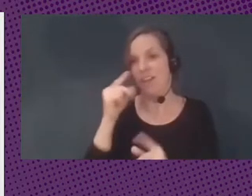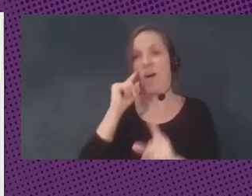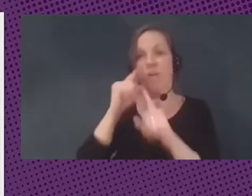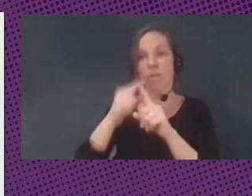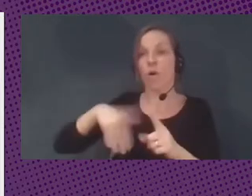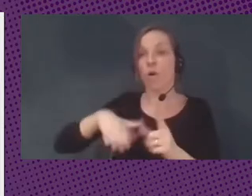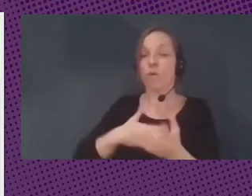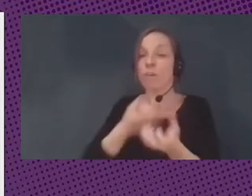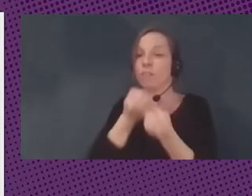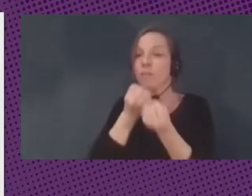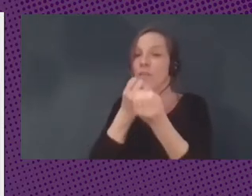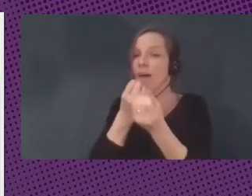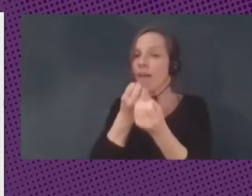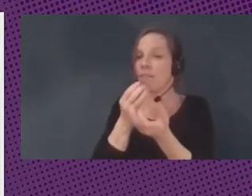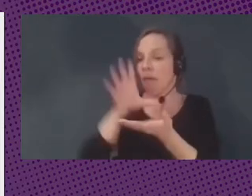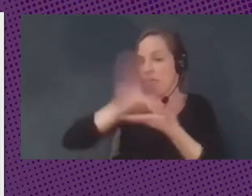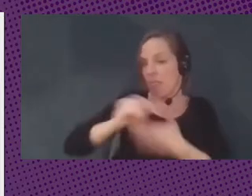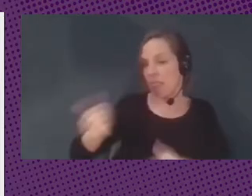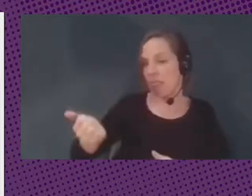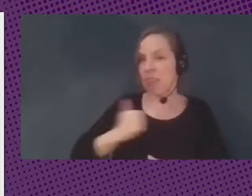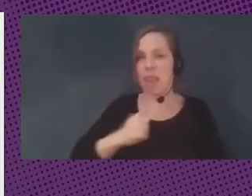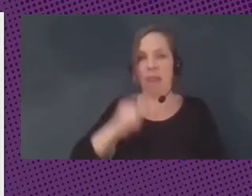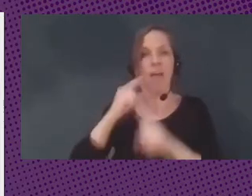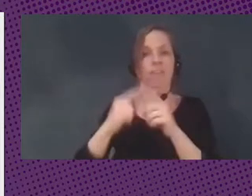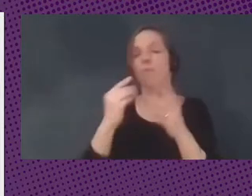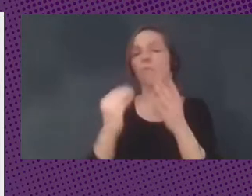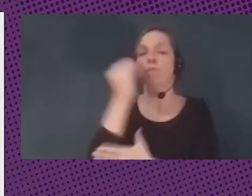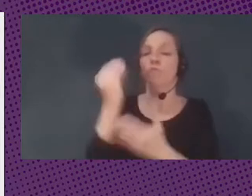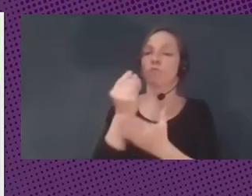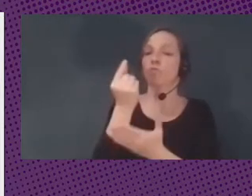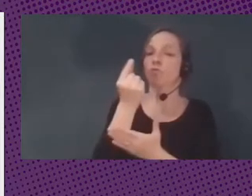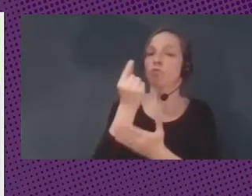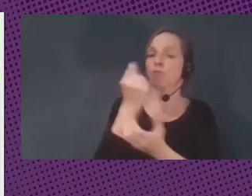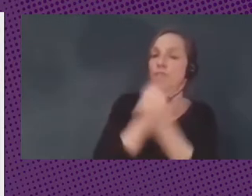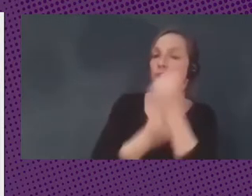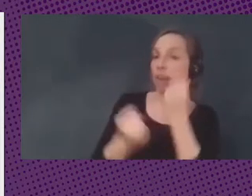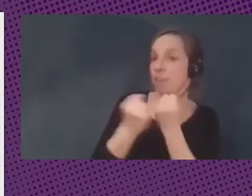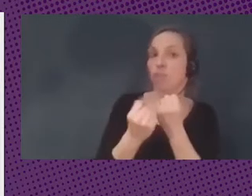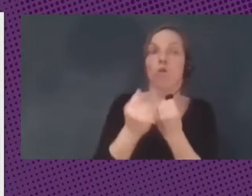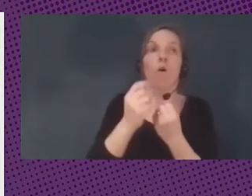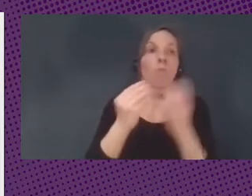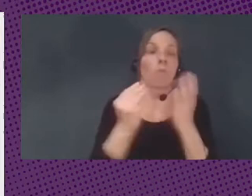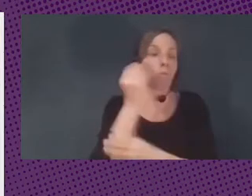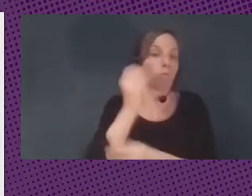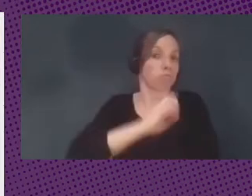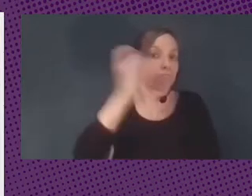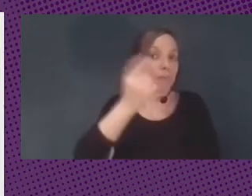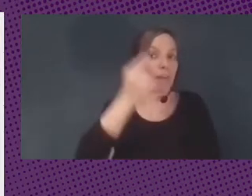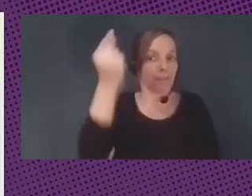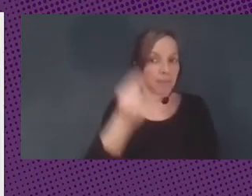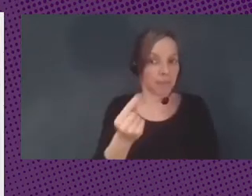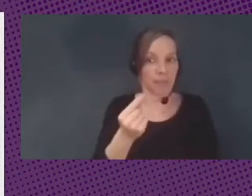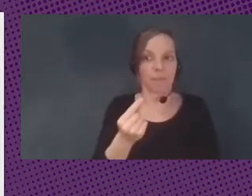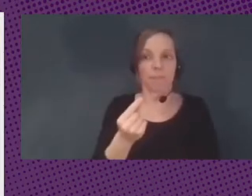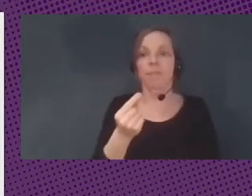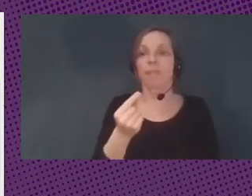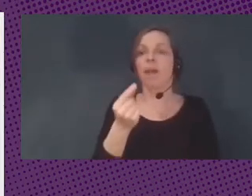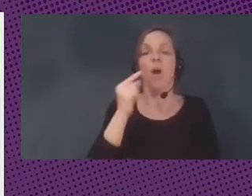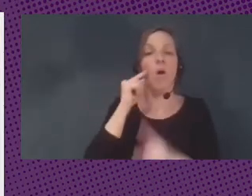datos para diseñar productos financieros y no financieros para establecer un modelo de